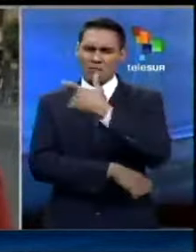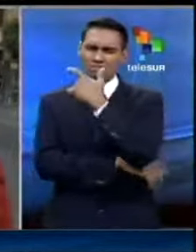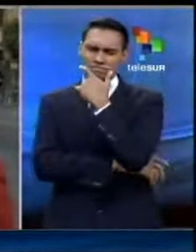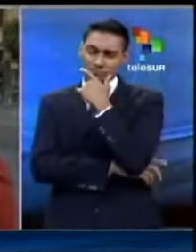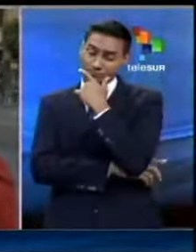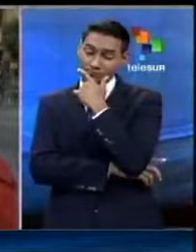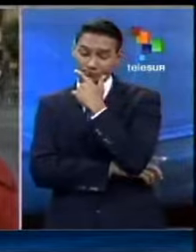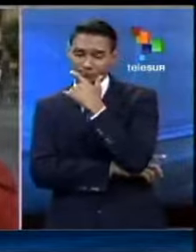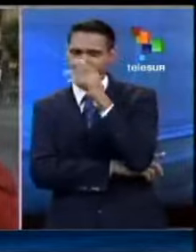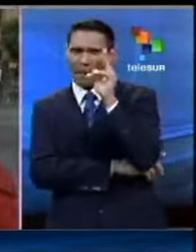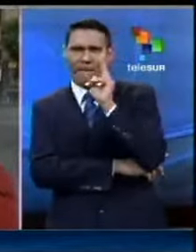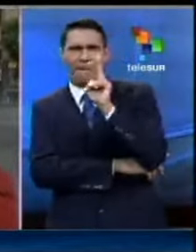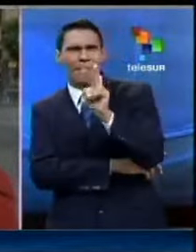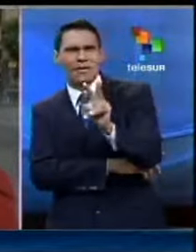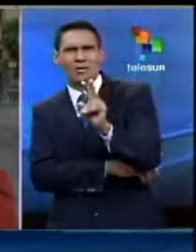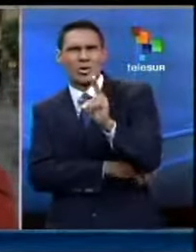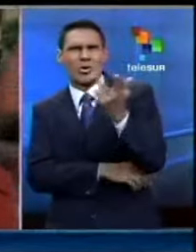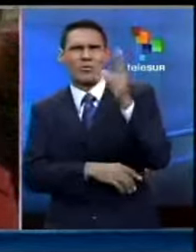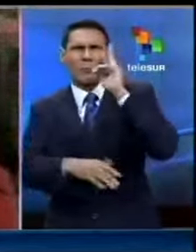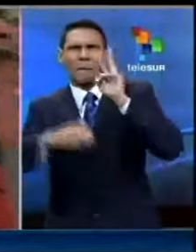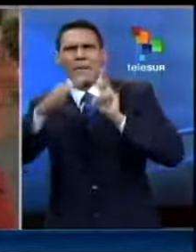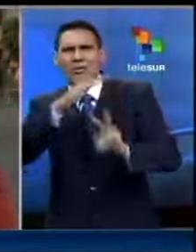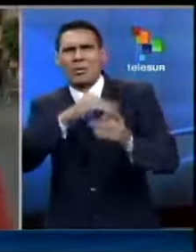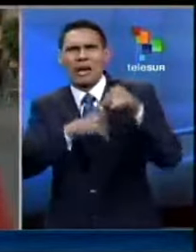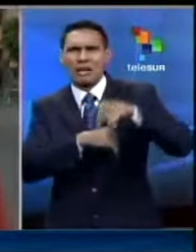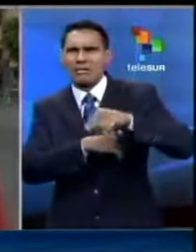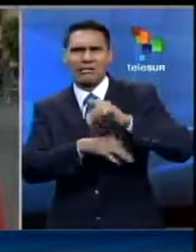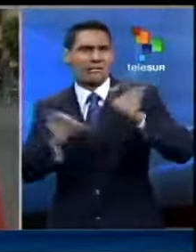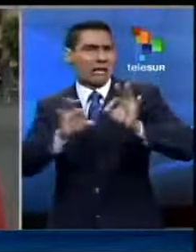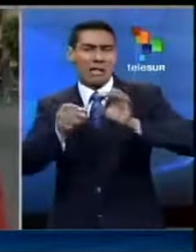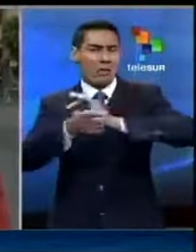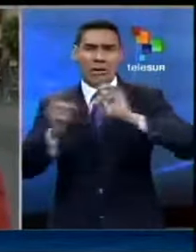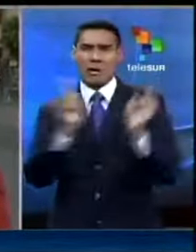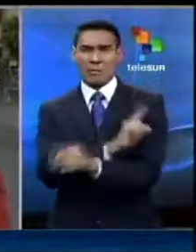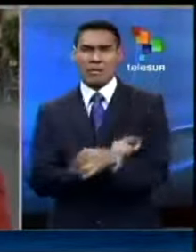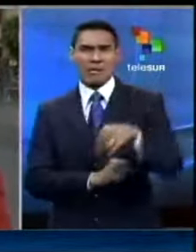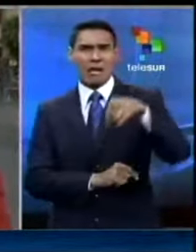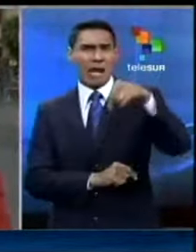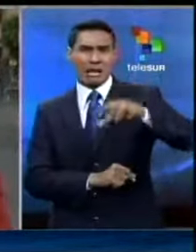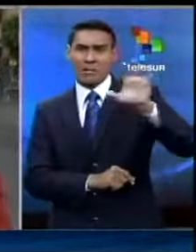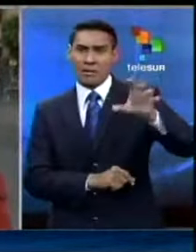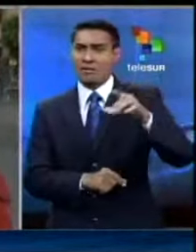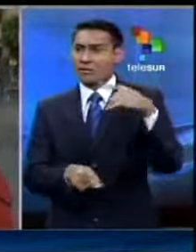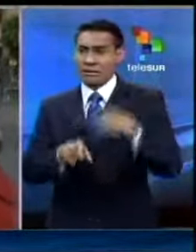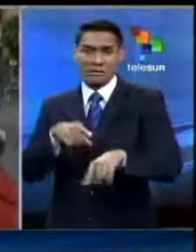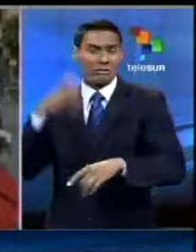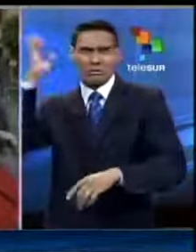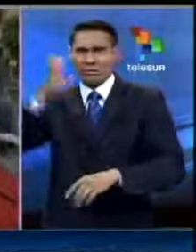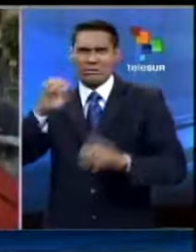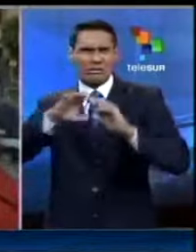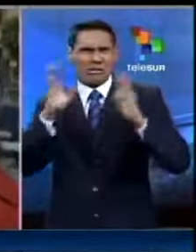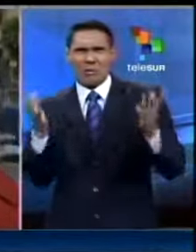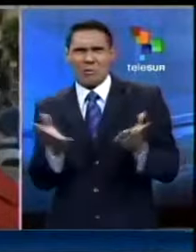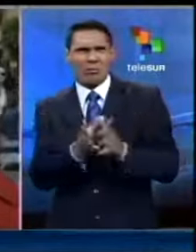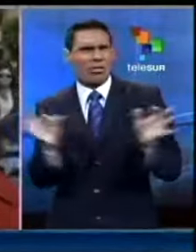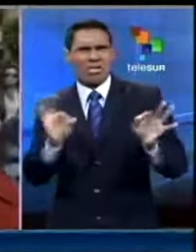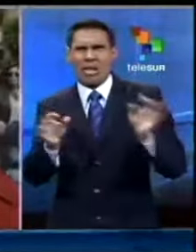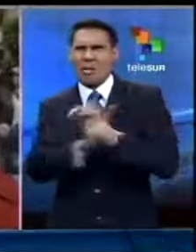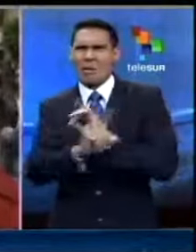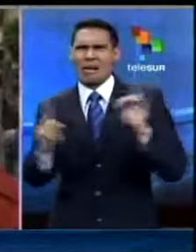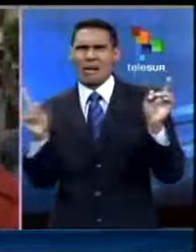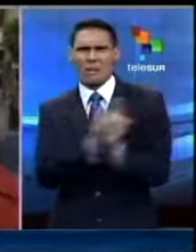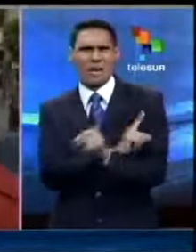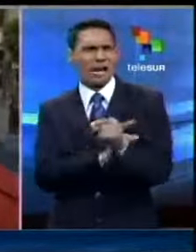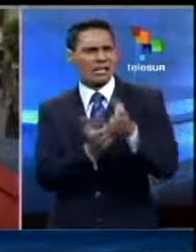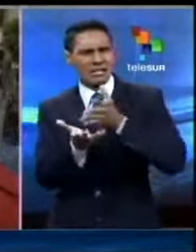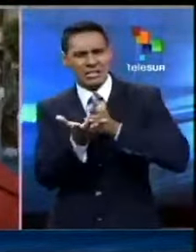visión de la realidad es que aquí no va a cambiar nada, aquí ni en este país, ni en Europa, ni en el mundo mundial, mientras